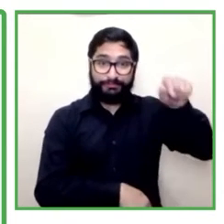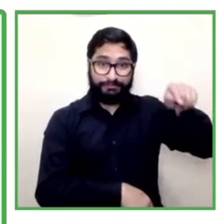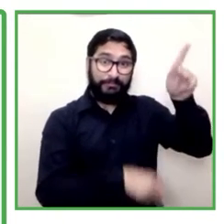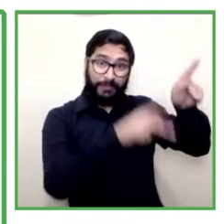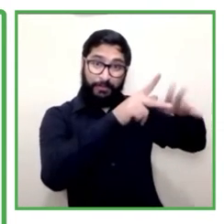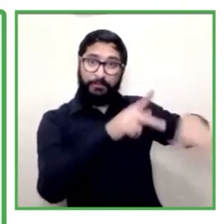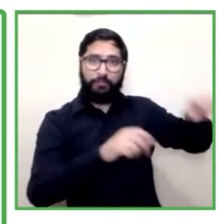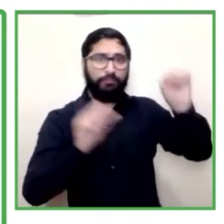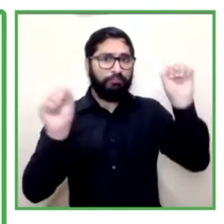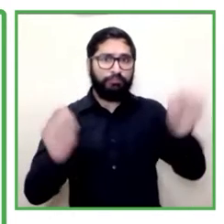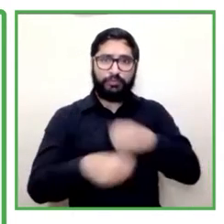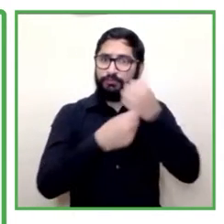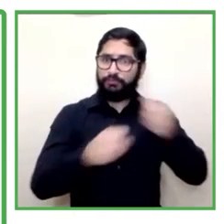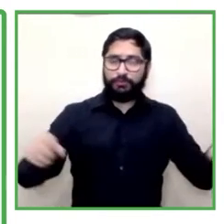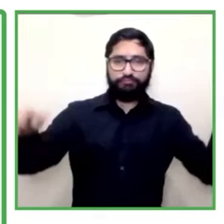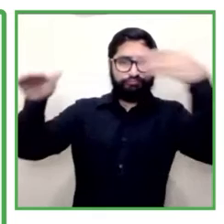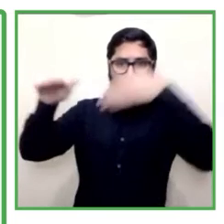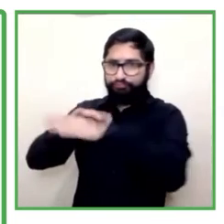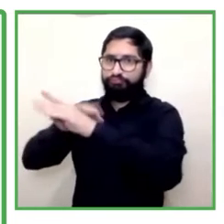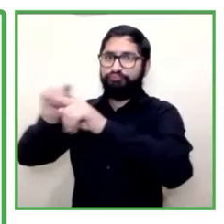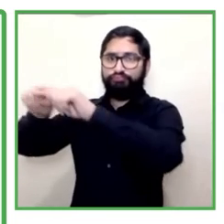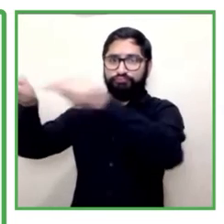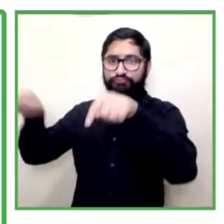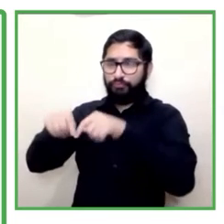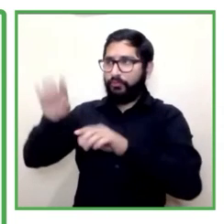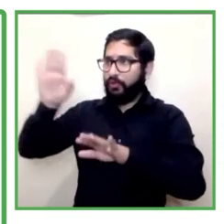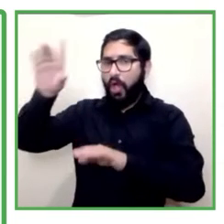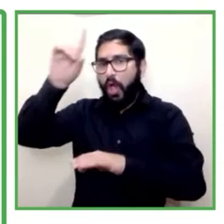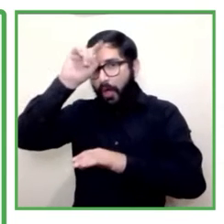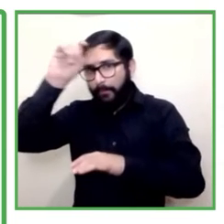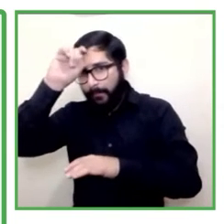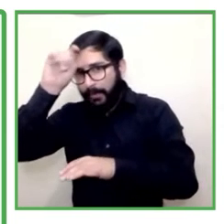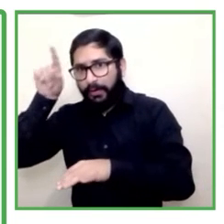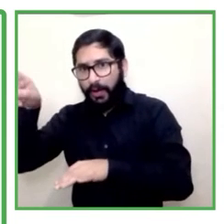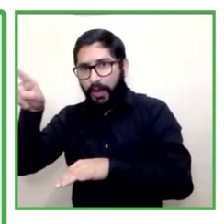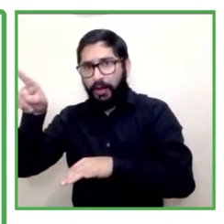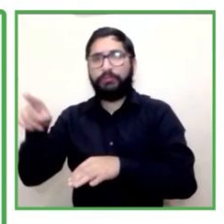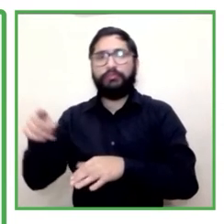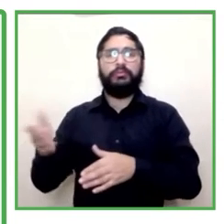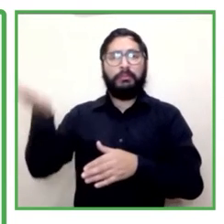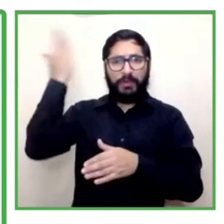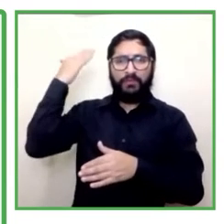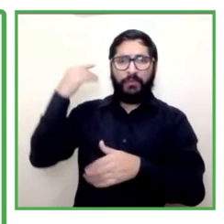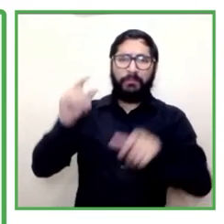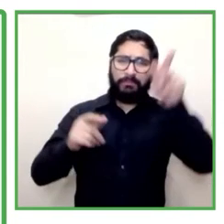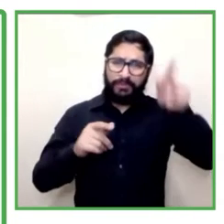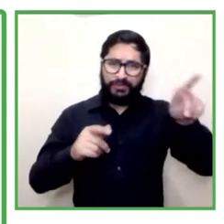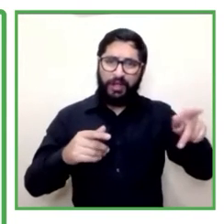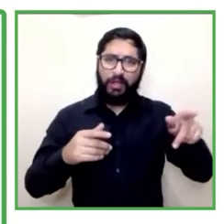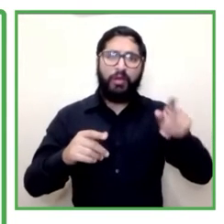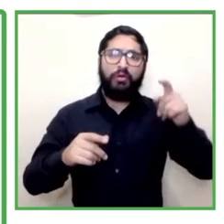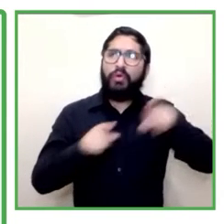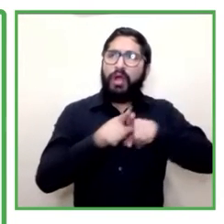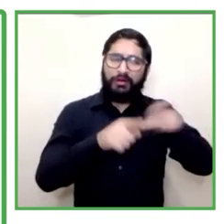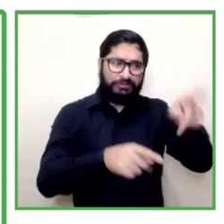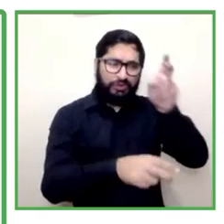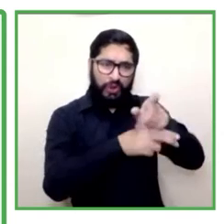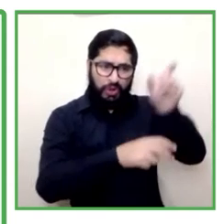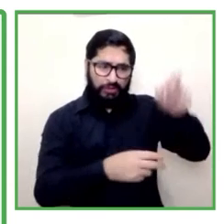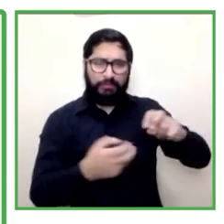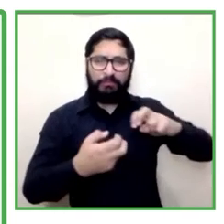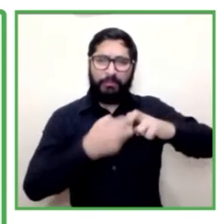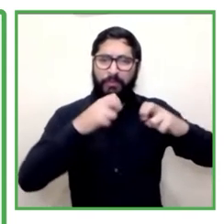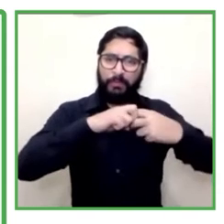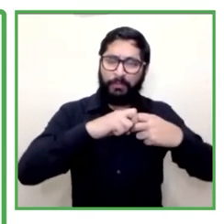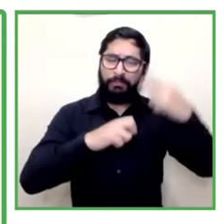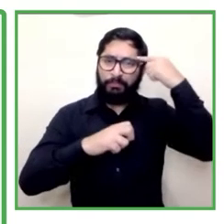manicomializados, sobre todo en alguna institución autoritaria que todavía existen en nuestro país como hospitales psiquiátricos, de las cuales yo creo que hay